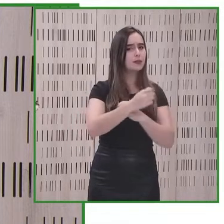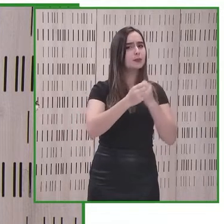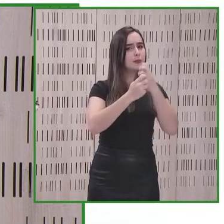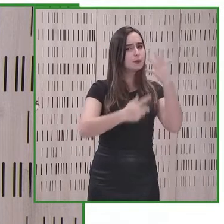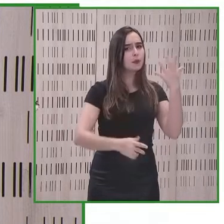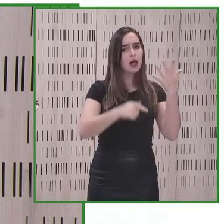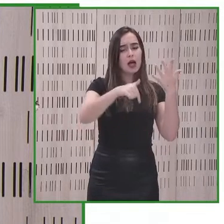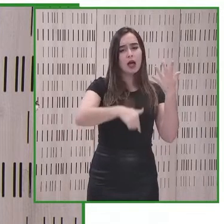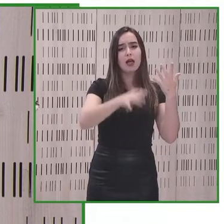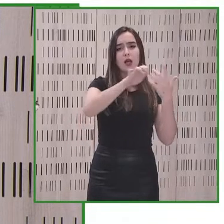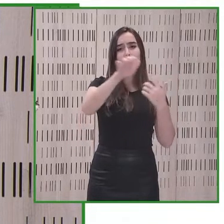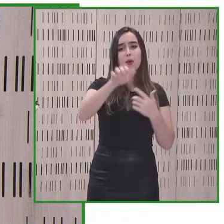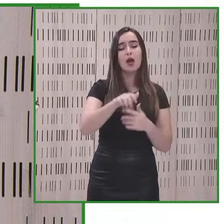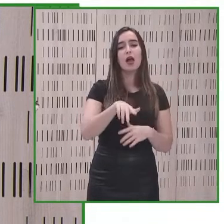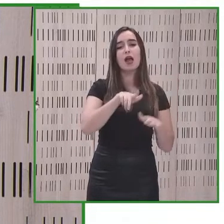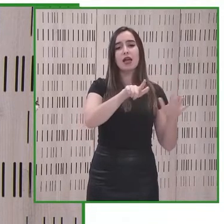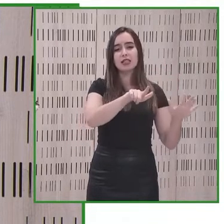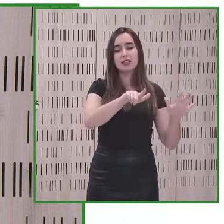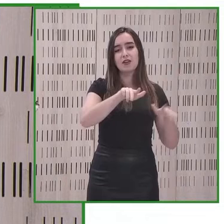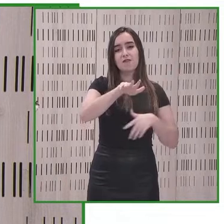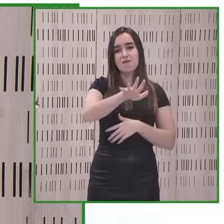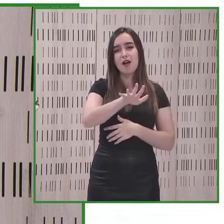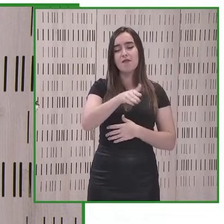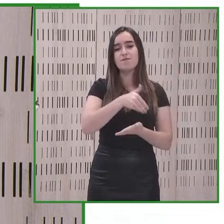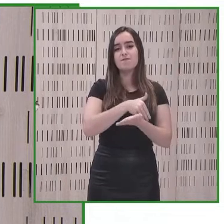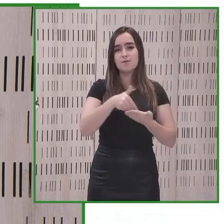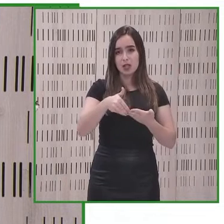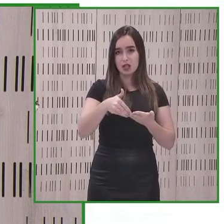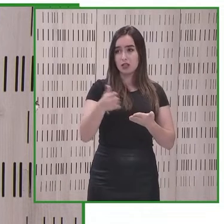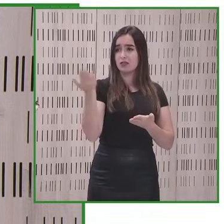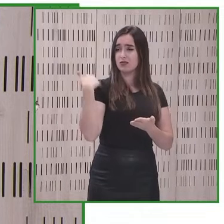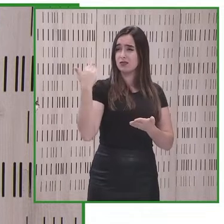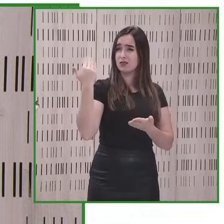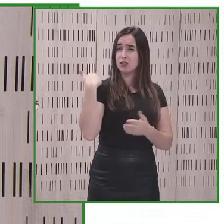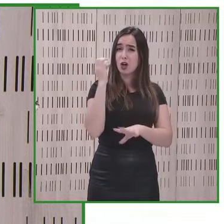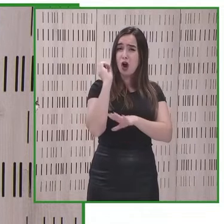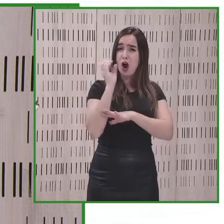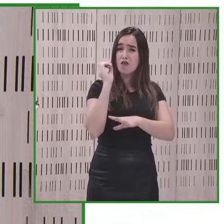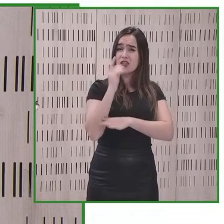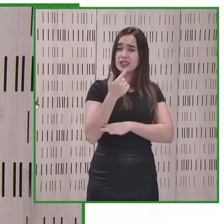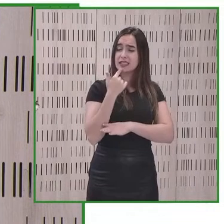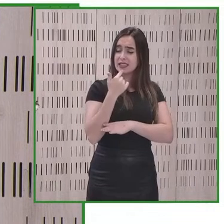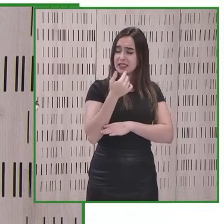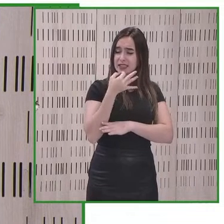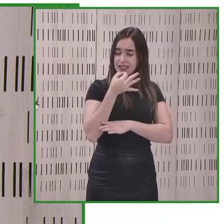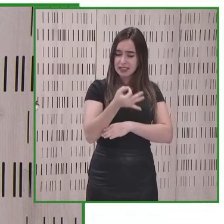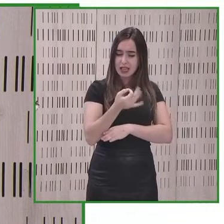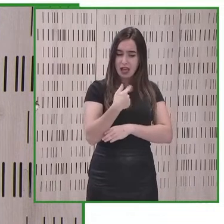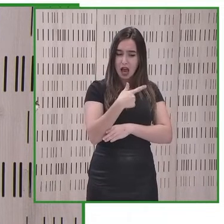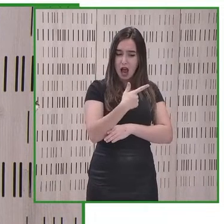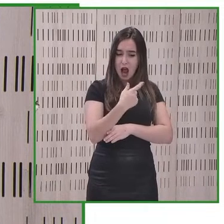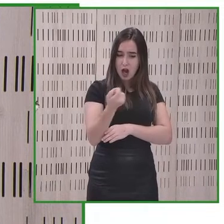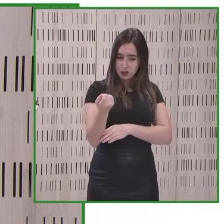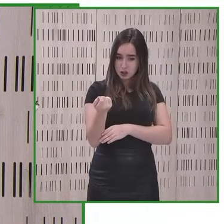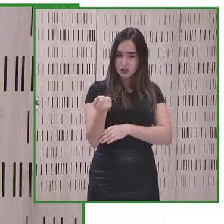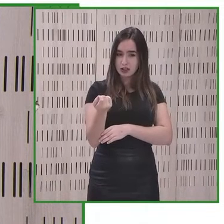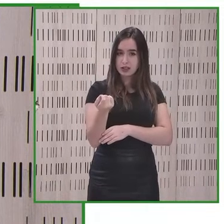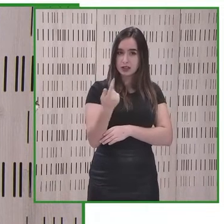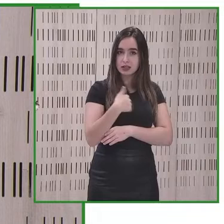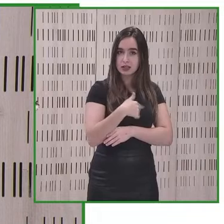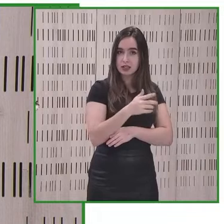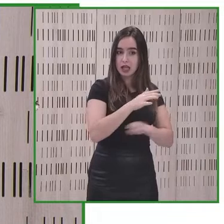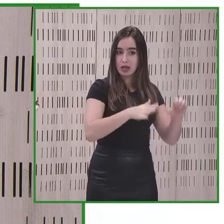europa son 85 millones de personas con discapacidad familias ayer me decían que cien en una conferencia en que estaba y en latinoamérica podemos estar hablando de otras tantas no estamos hablando